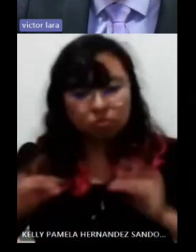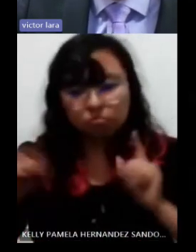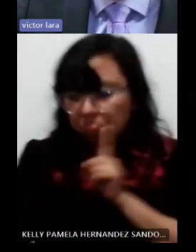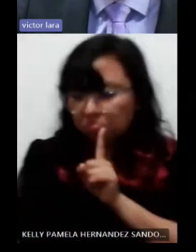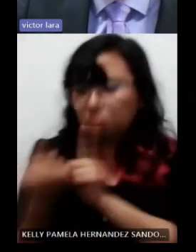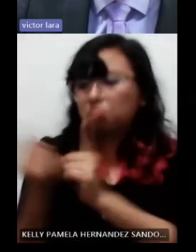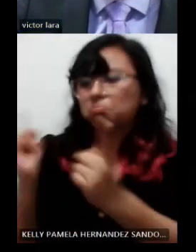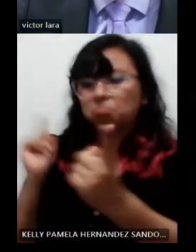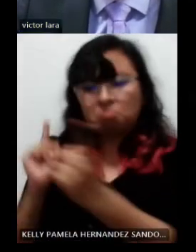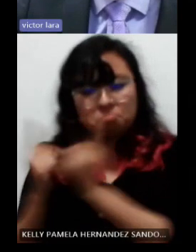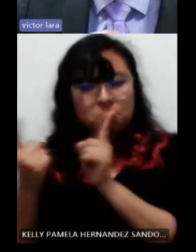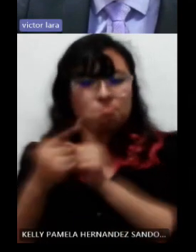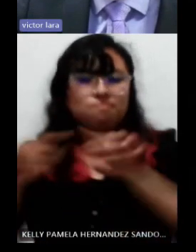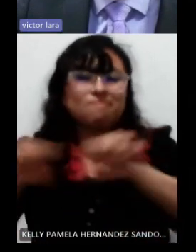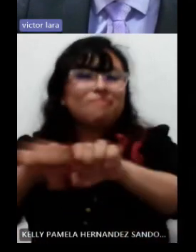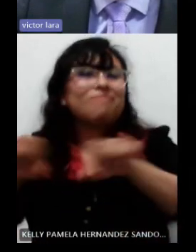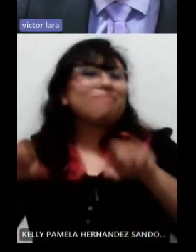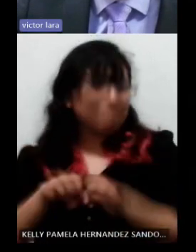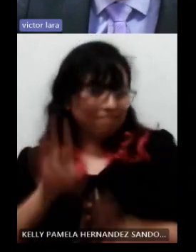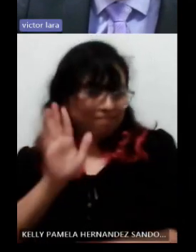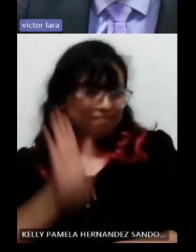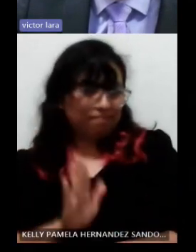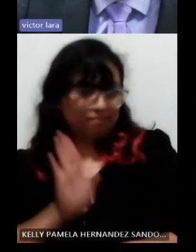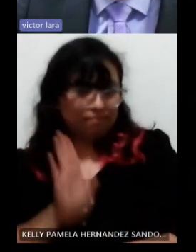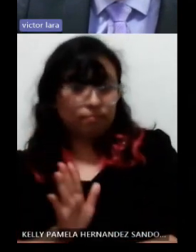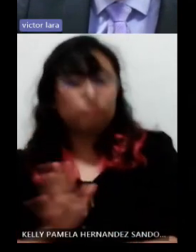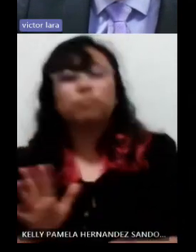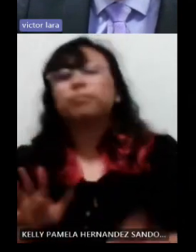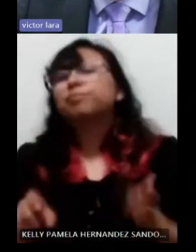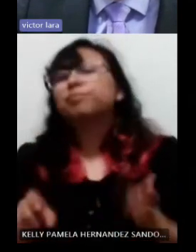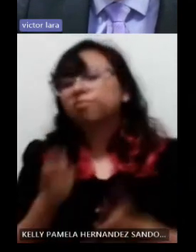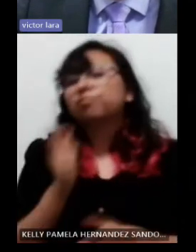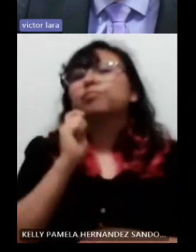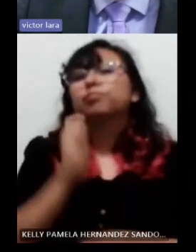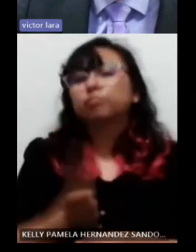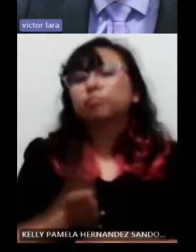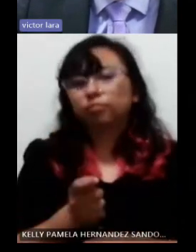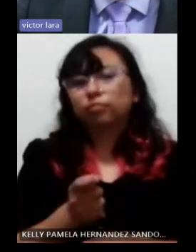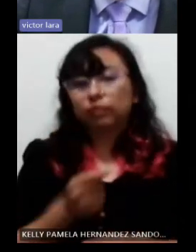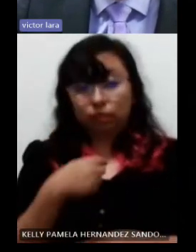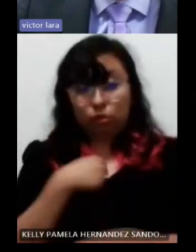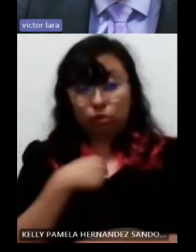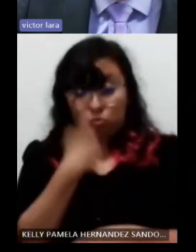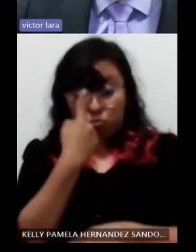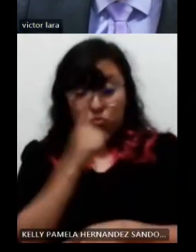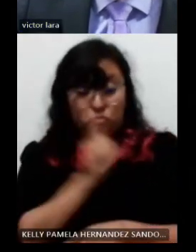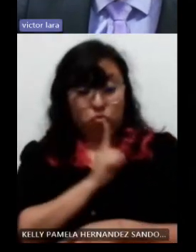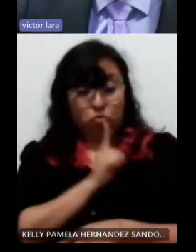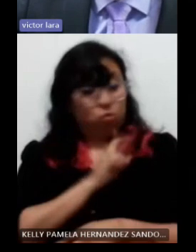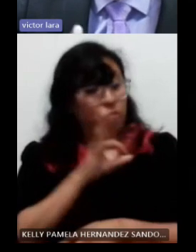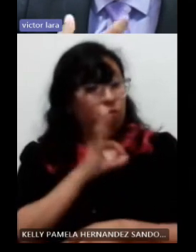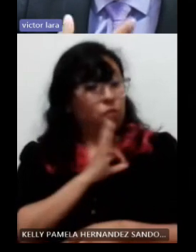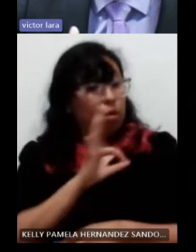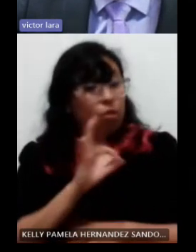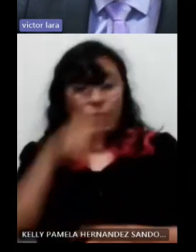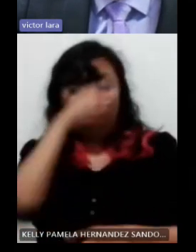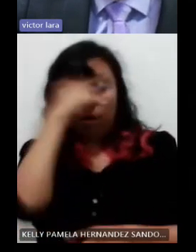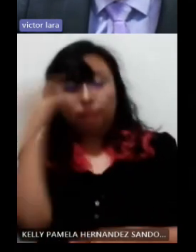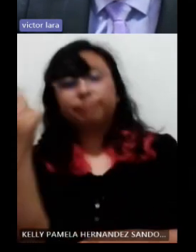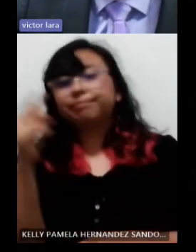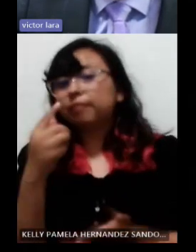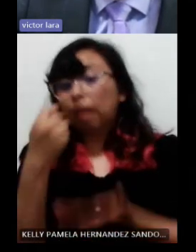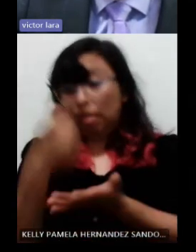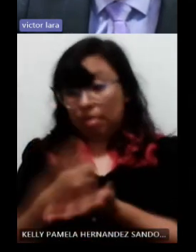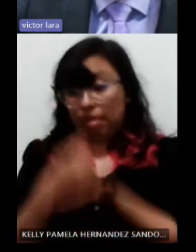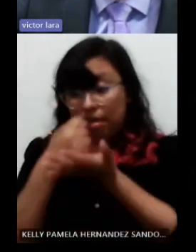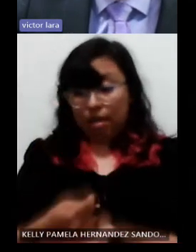De manera particular o de manera específica no se va a poder generar esta rehabilitación